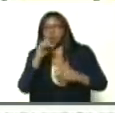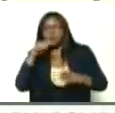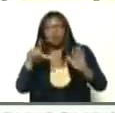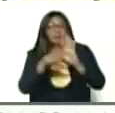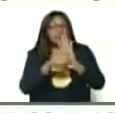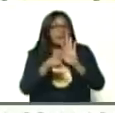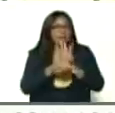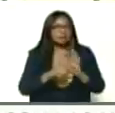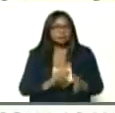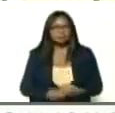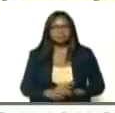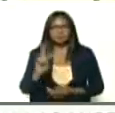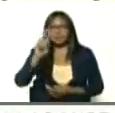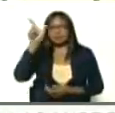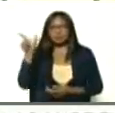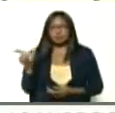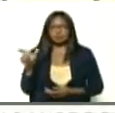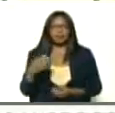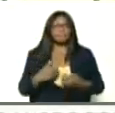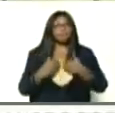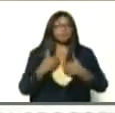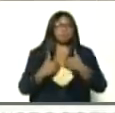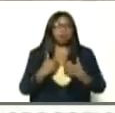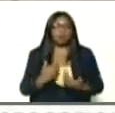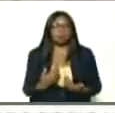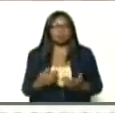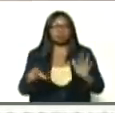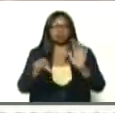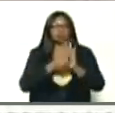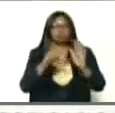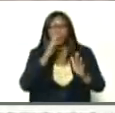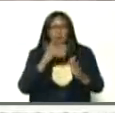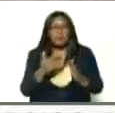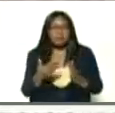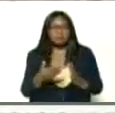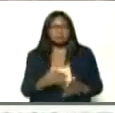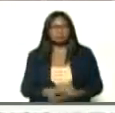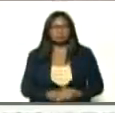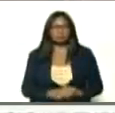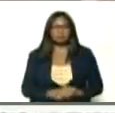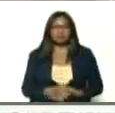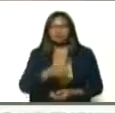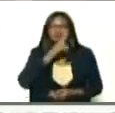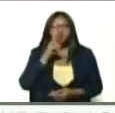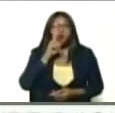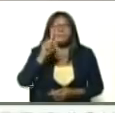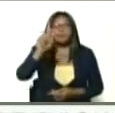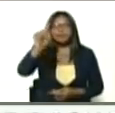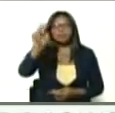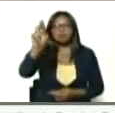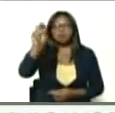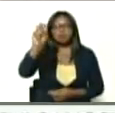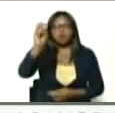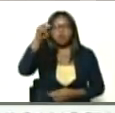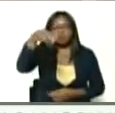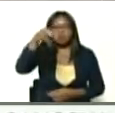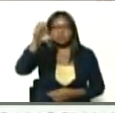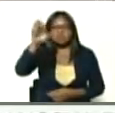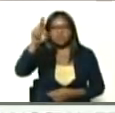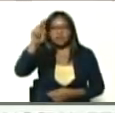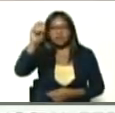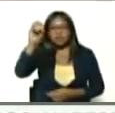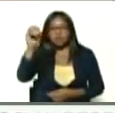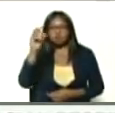compatriotas, de venezolanas, de manera ilegal, lo que llamamos los trocheros, y se dio el fenómeno,